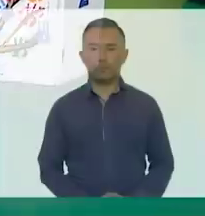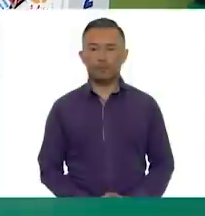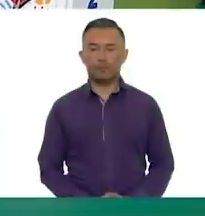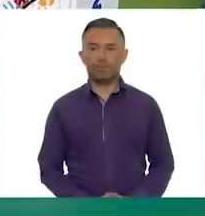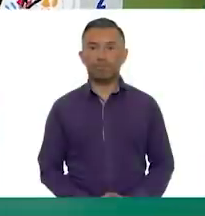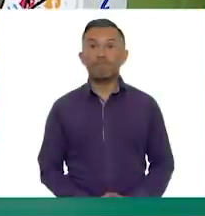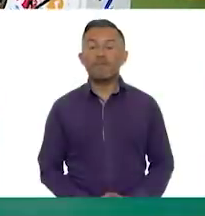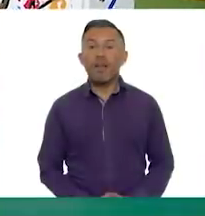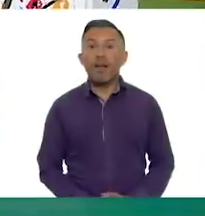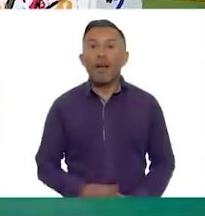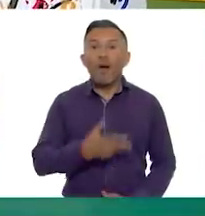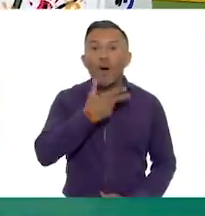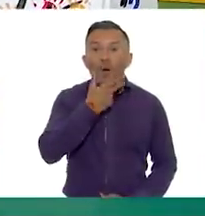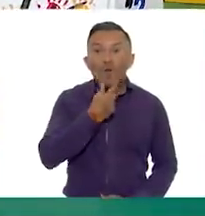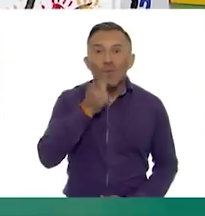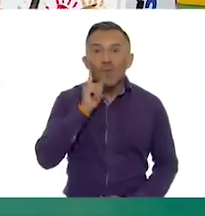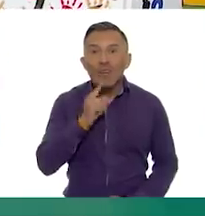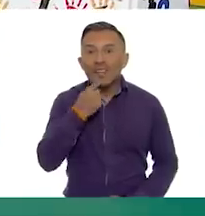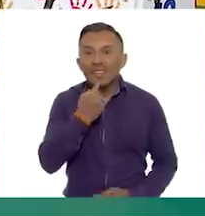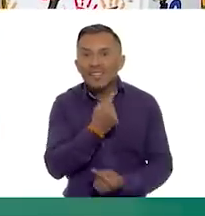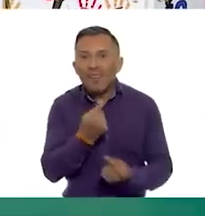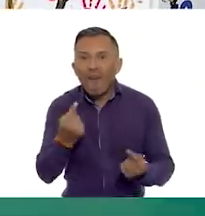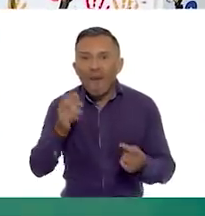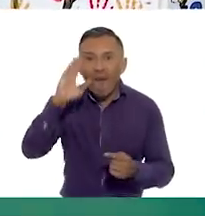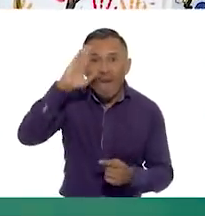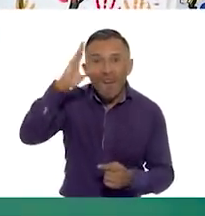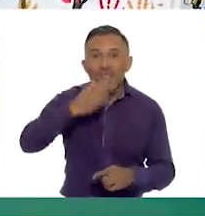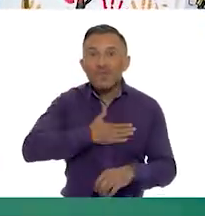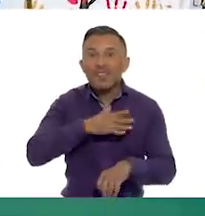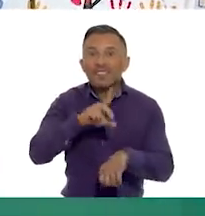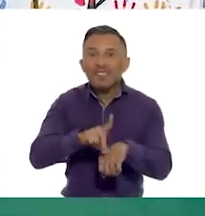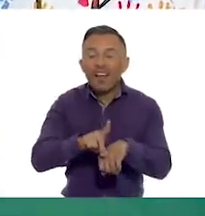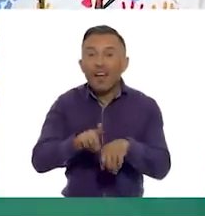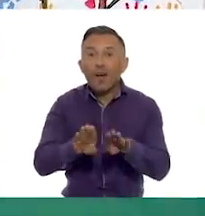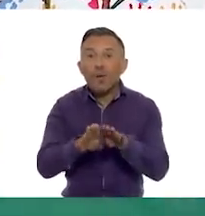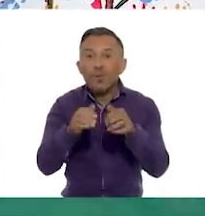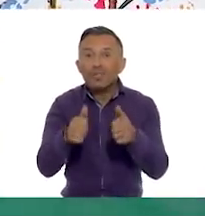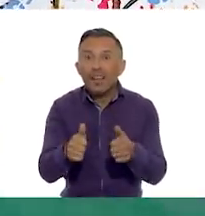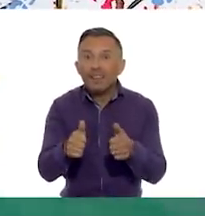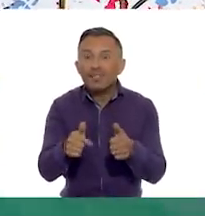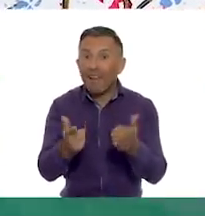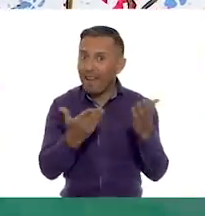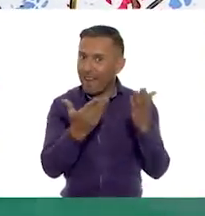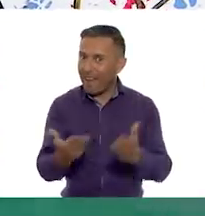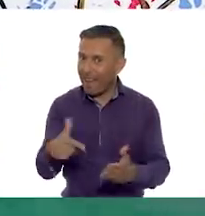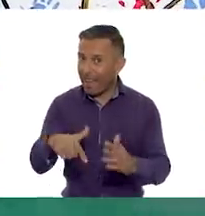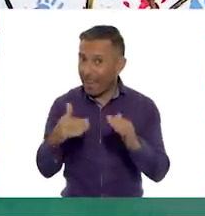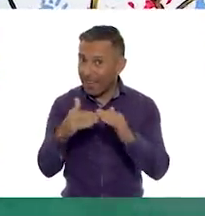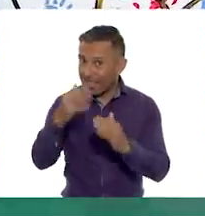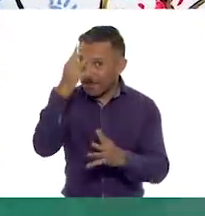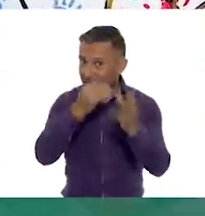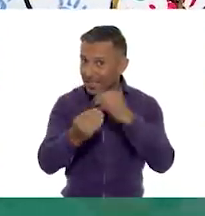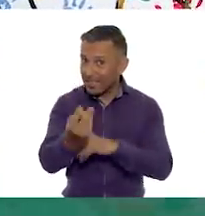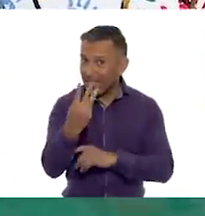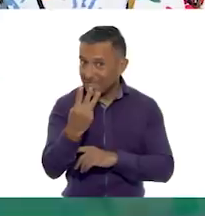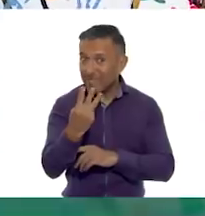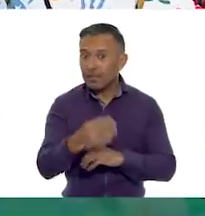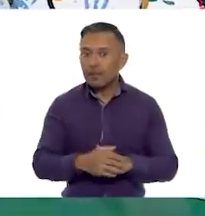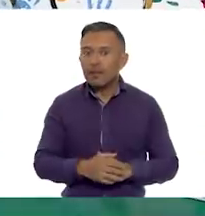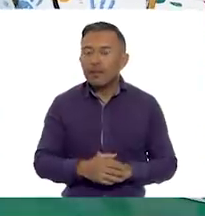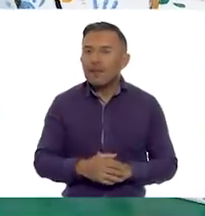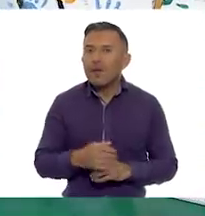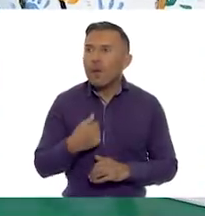¡Buen día, niñas y niños! ¿Cómo están? Qué bueno que ya llegaron aquí a Aprende en Casa 3. Venimos de